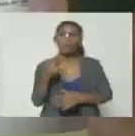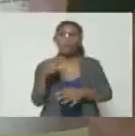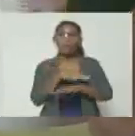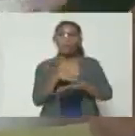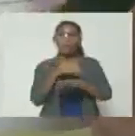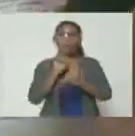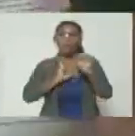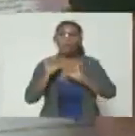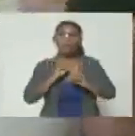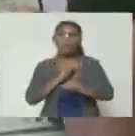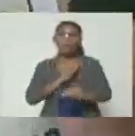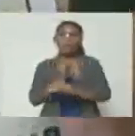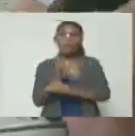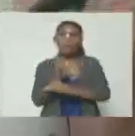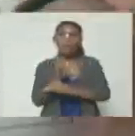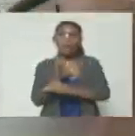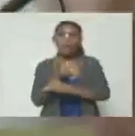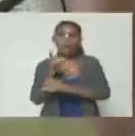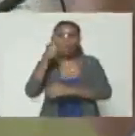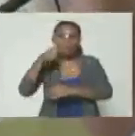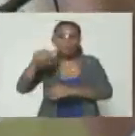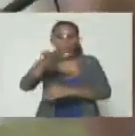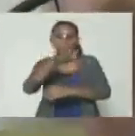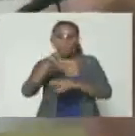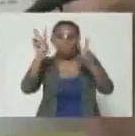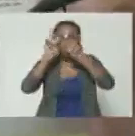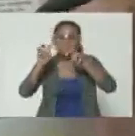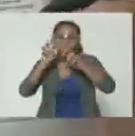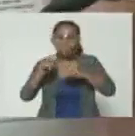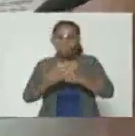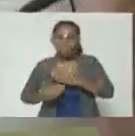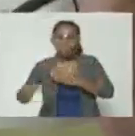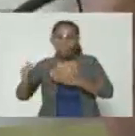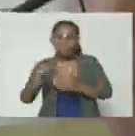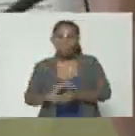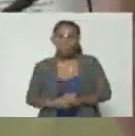defensa para que se dirija a la ciudad y adelante las investigaciones